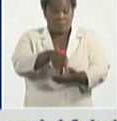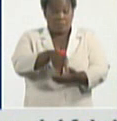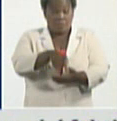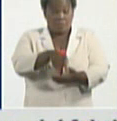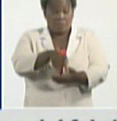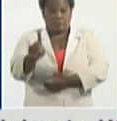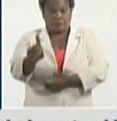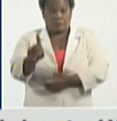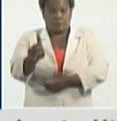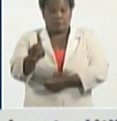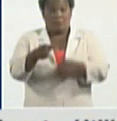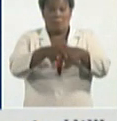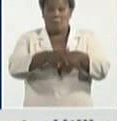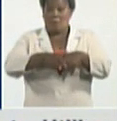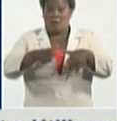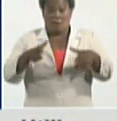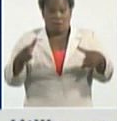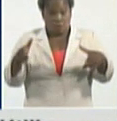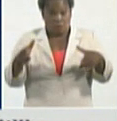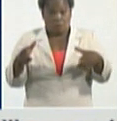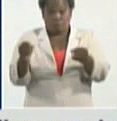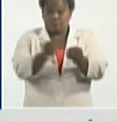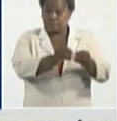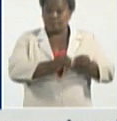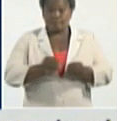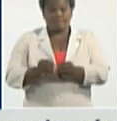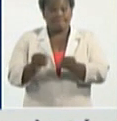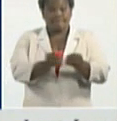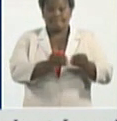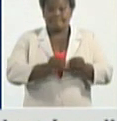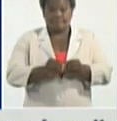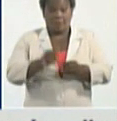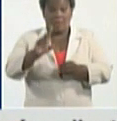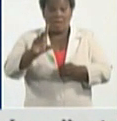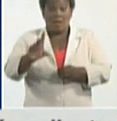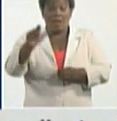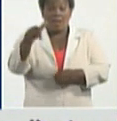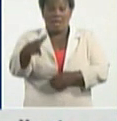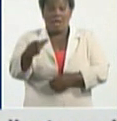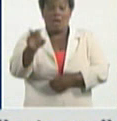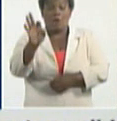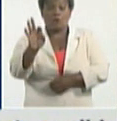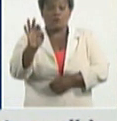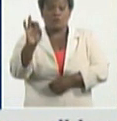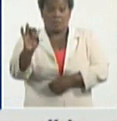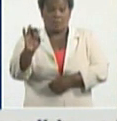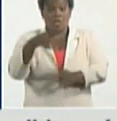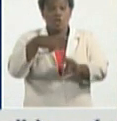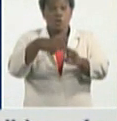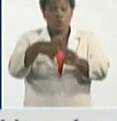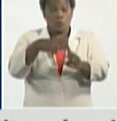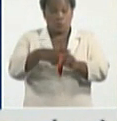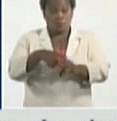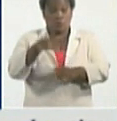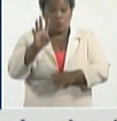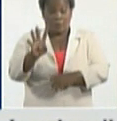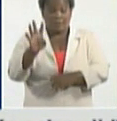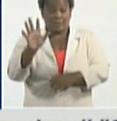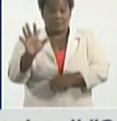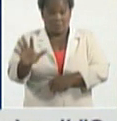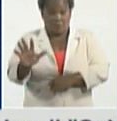pacientes, el de mayor transmisión. Lajas con 87 cruces, 45 Cumanayagua,